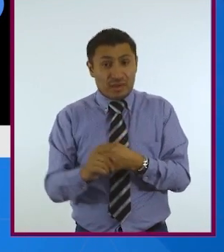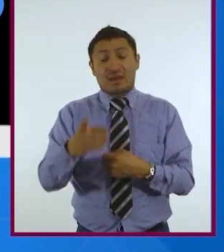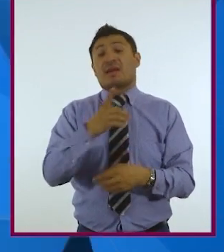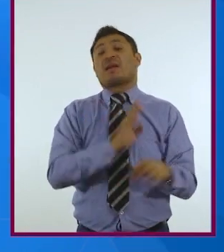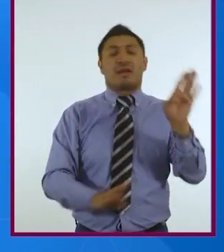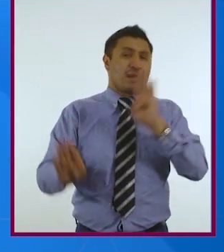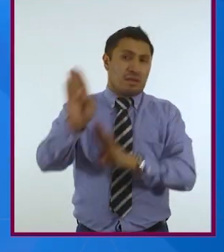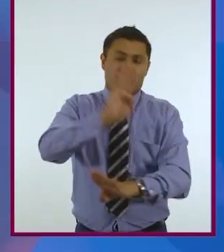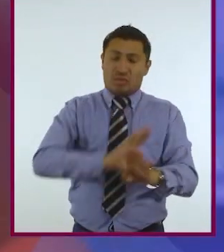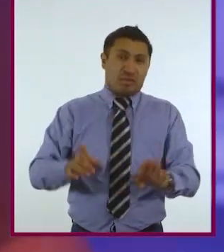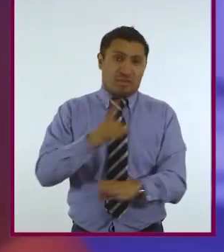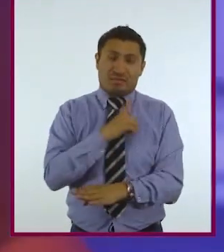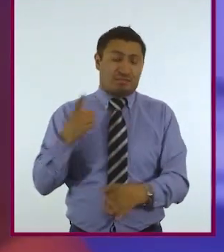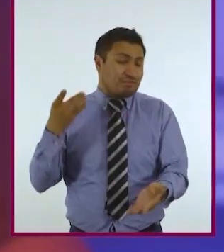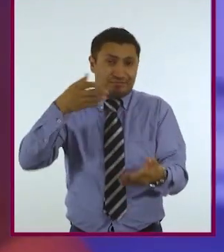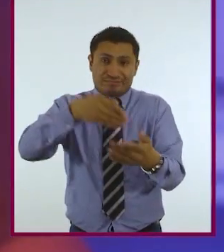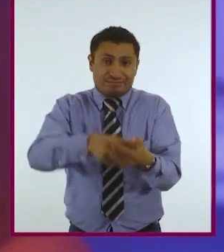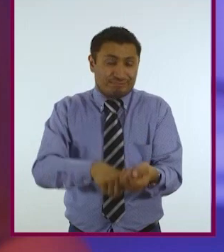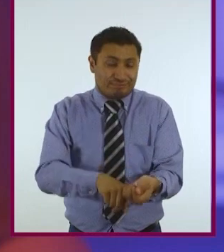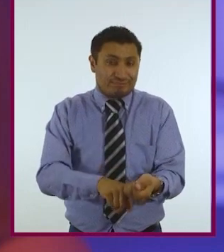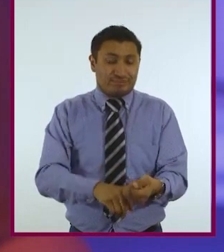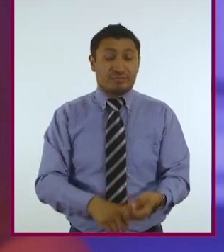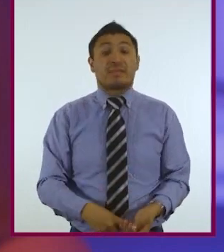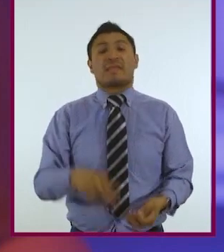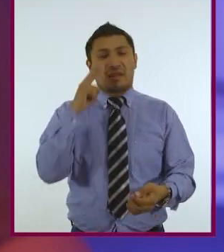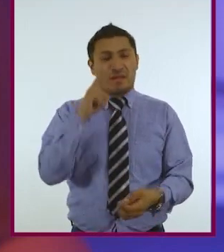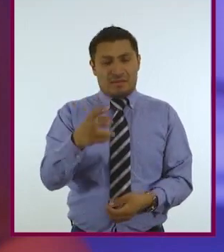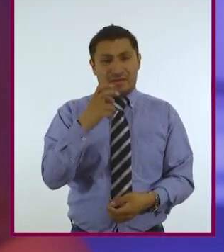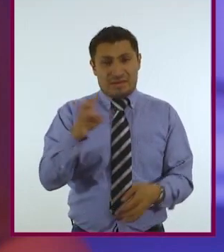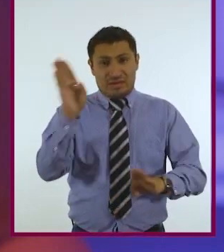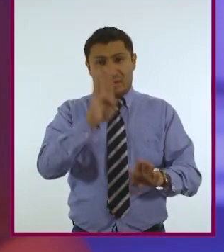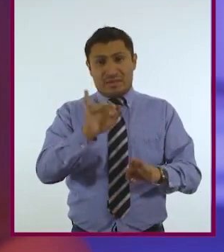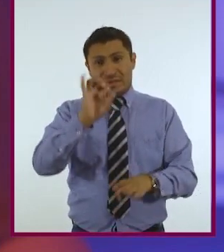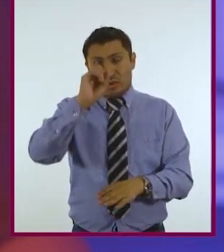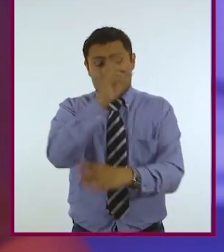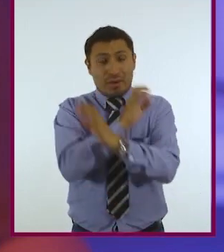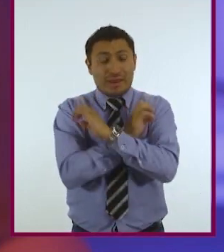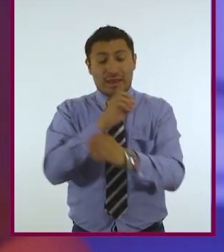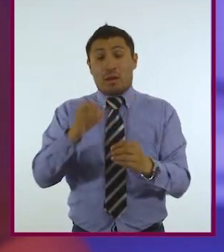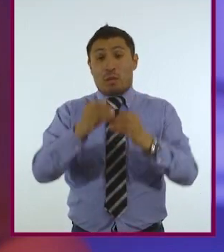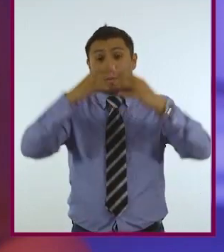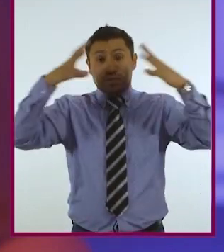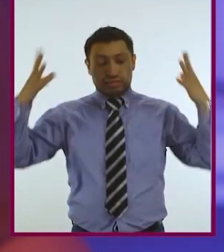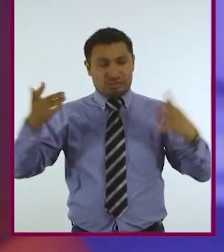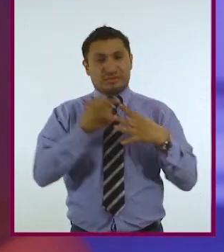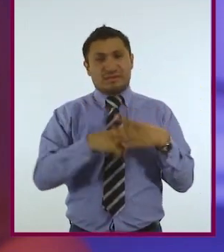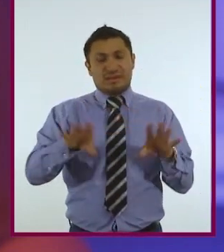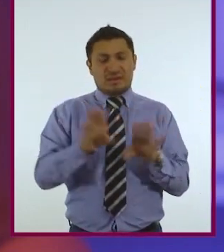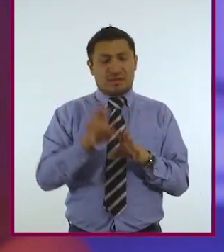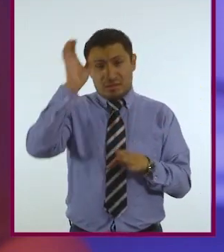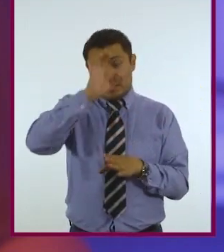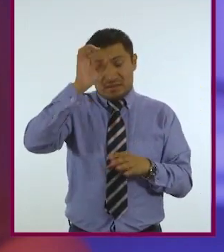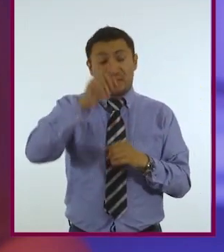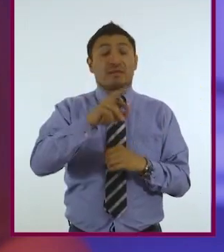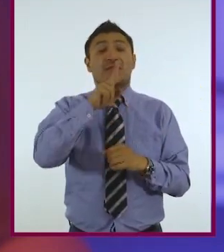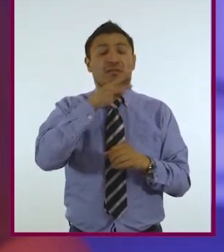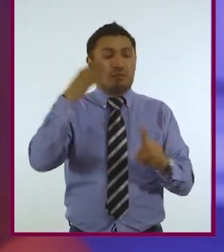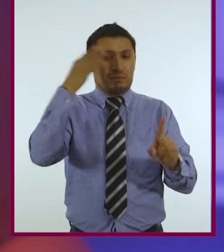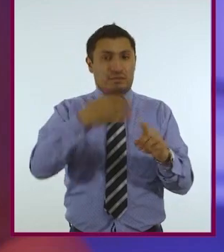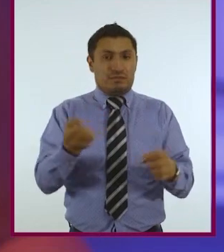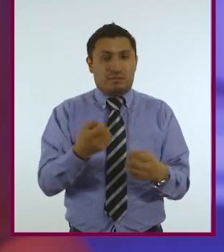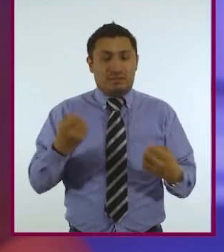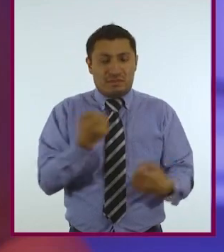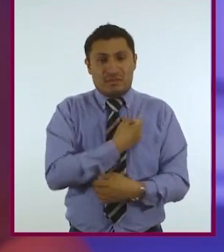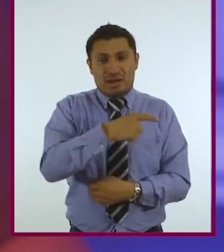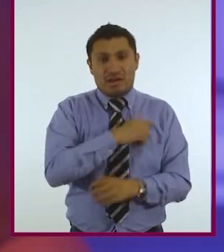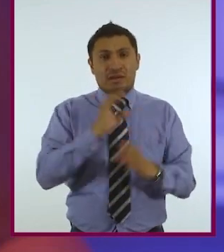biología. Como hemos podido ver, el horizonte de la bioética es bastante amplio, lo que empieza como una disciplina preocupada por la salud y